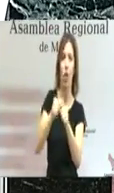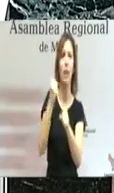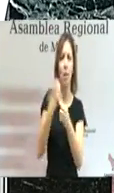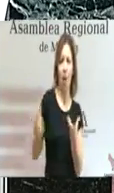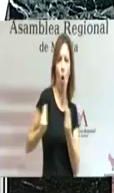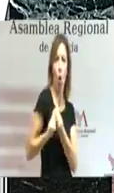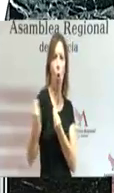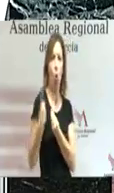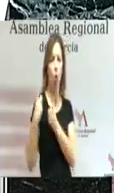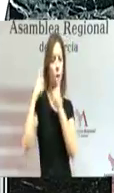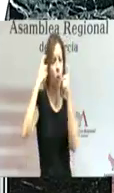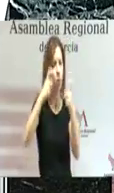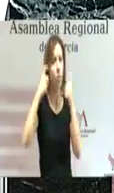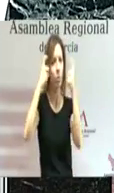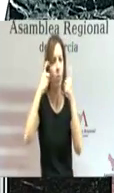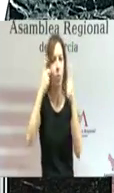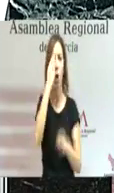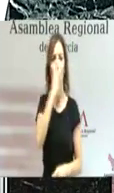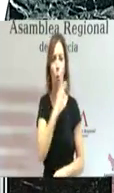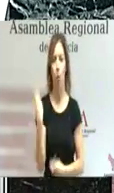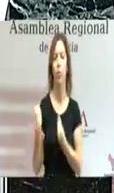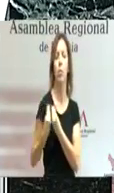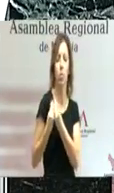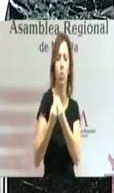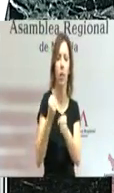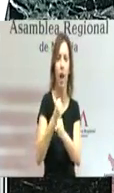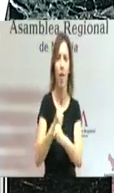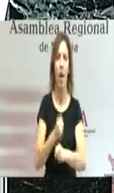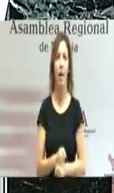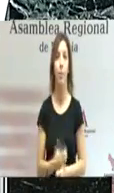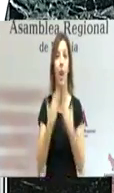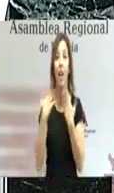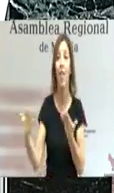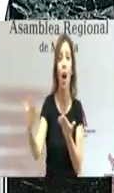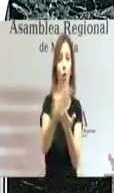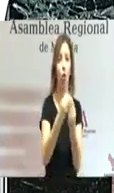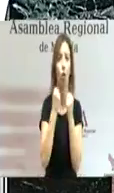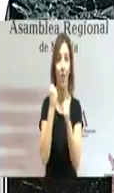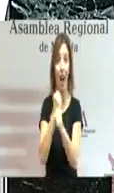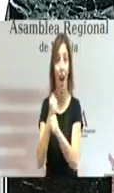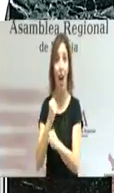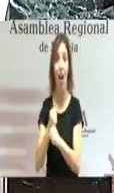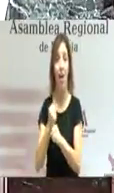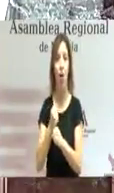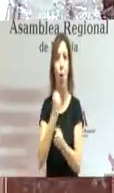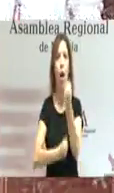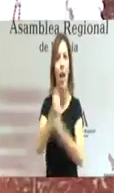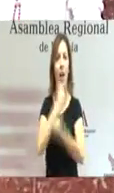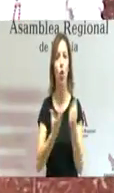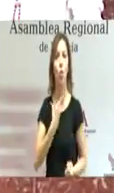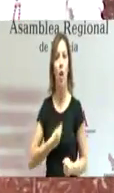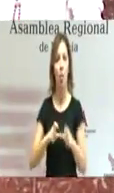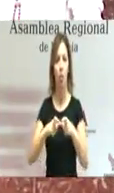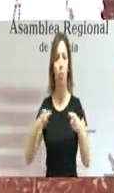lado, con intensidad y compromiso. Gracias al trabajo de todos, nuestra economía creció un 3,2%